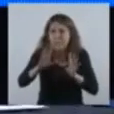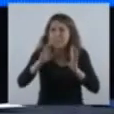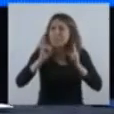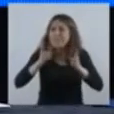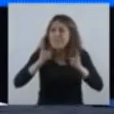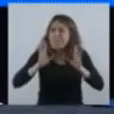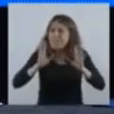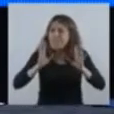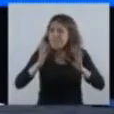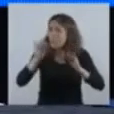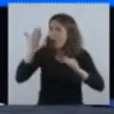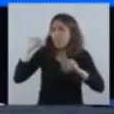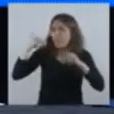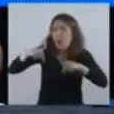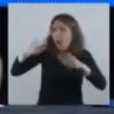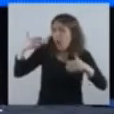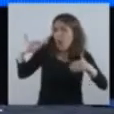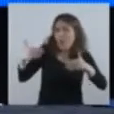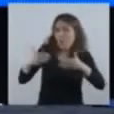hoy.